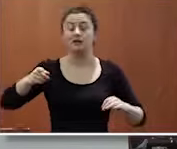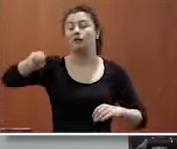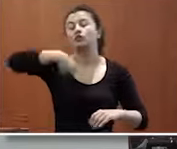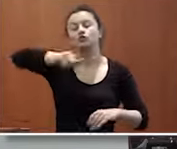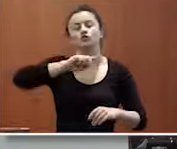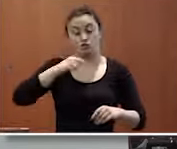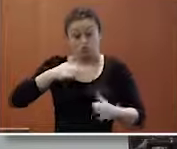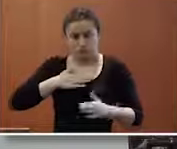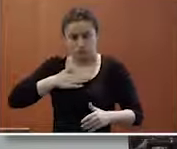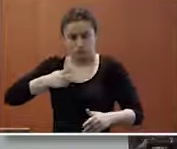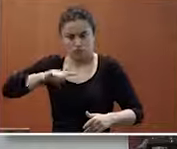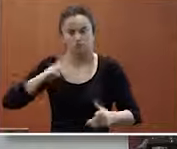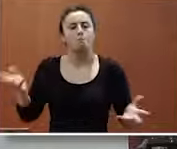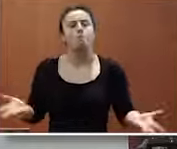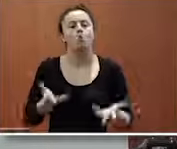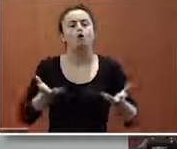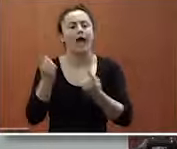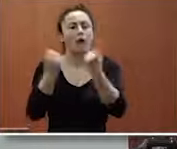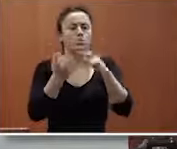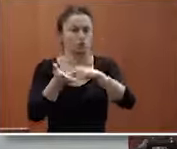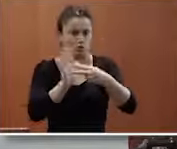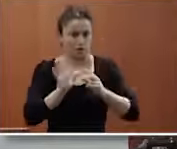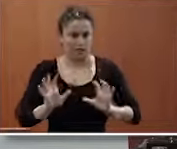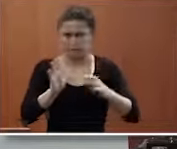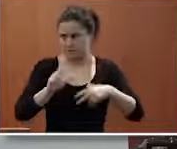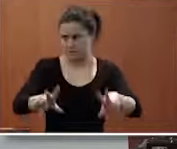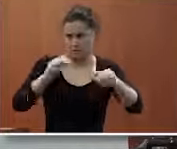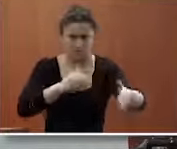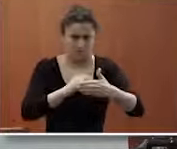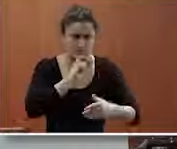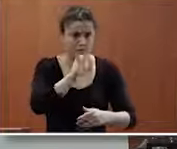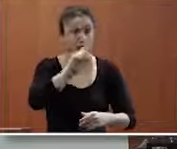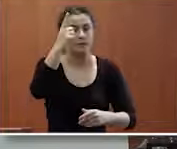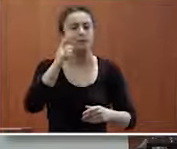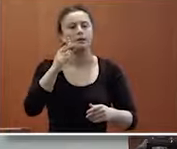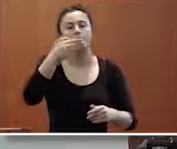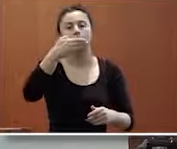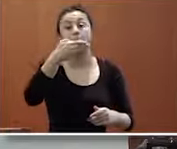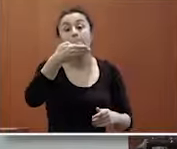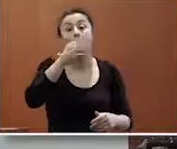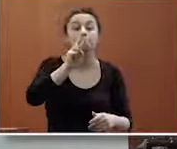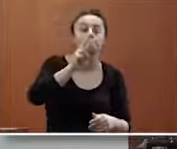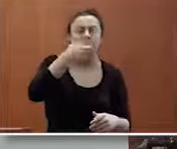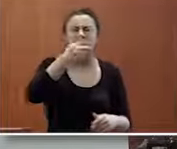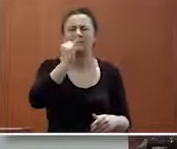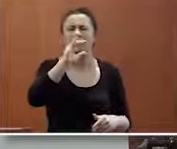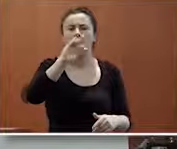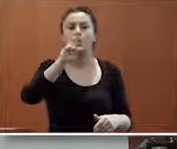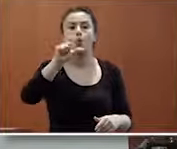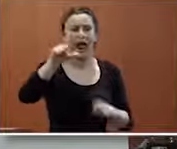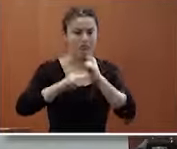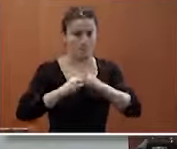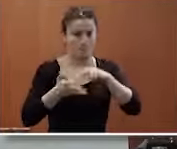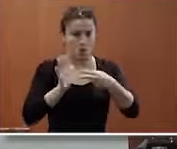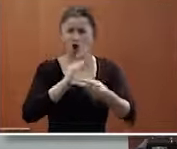algunas entidades que creo o de algunos proyectos que creo que son relevantes y ya termino el primero es el proyecto BICUAL BICUAL está todavía